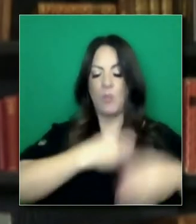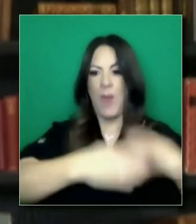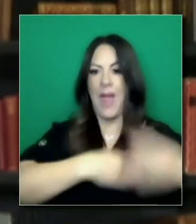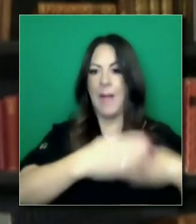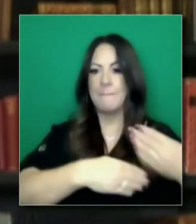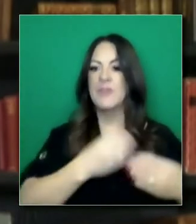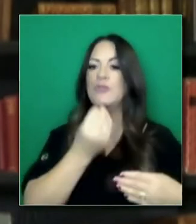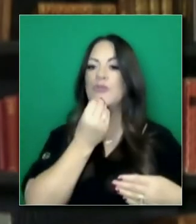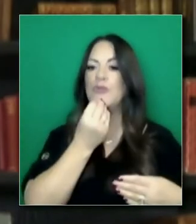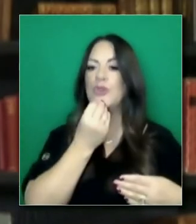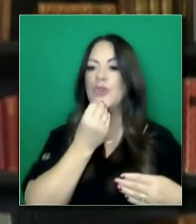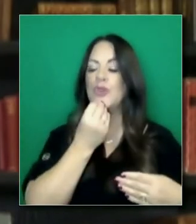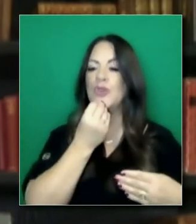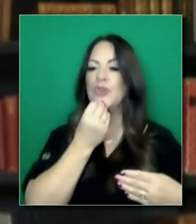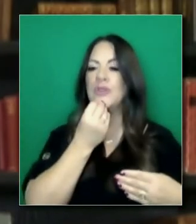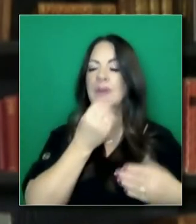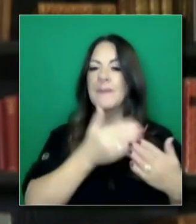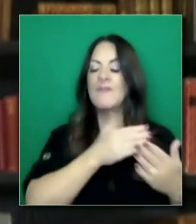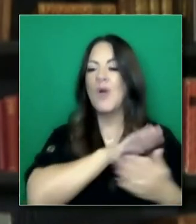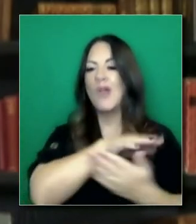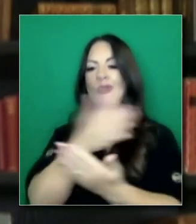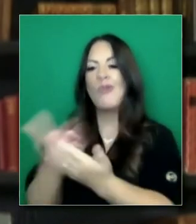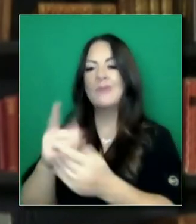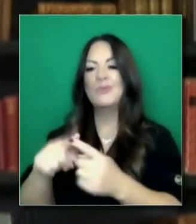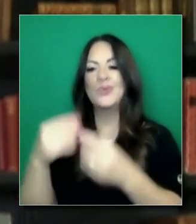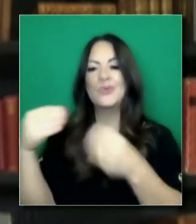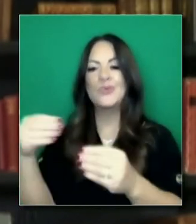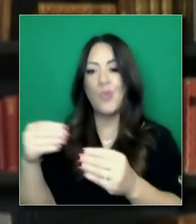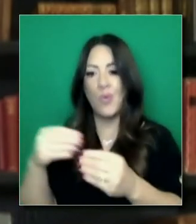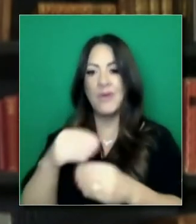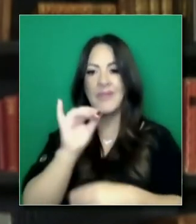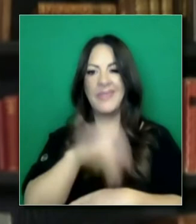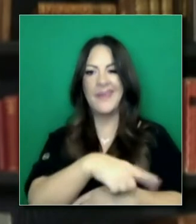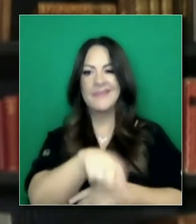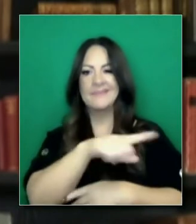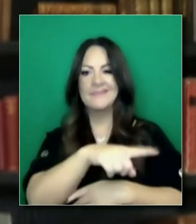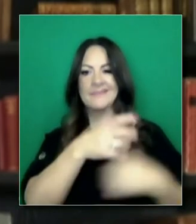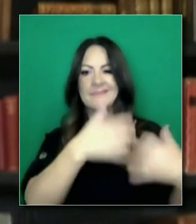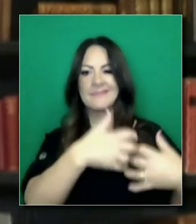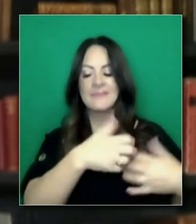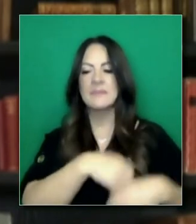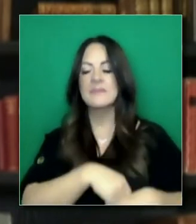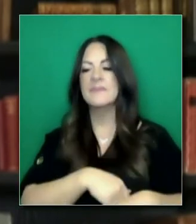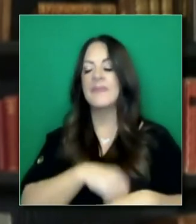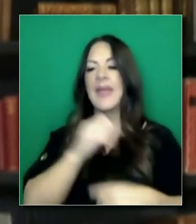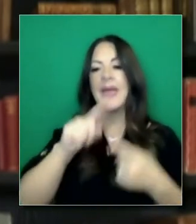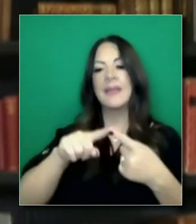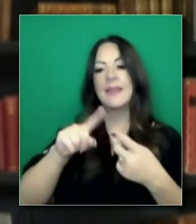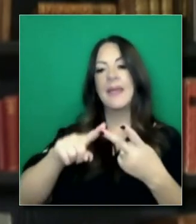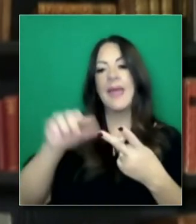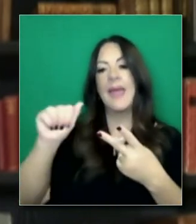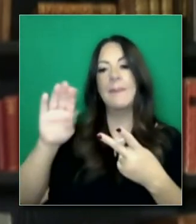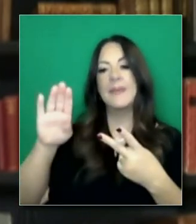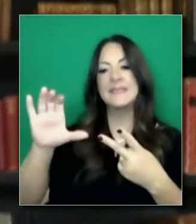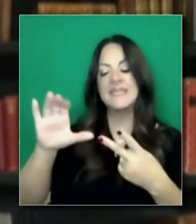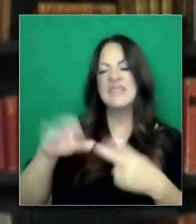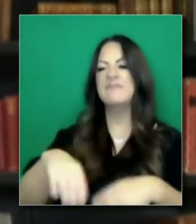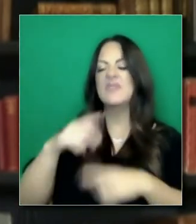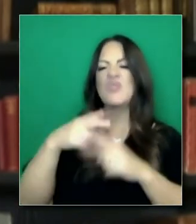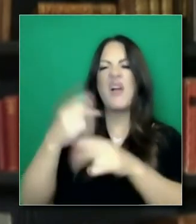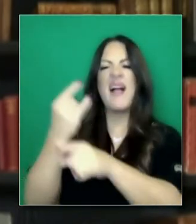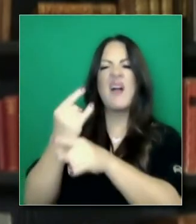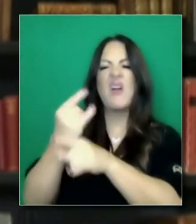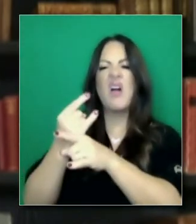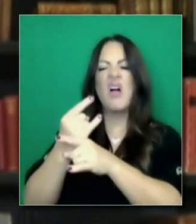en los centros de manejo de alimentos. Hemos hecho reseñas que le enviaré a usted por separado, también en el centro de control de